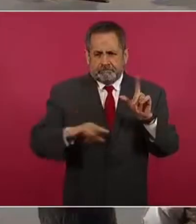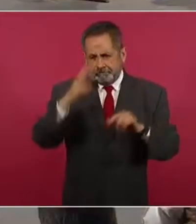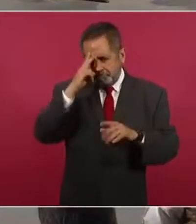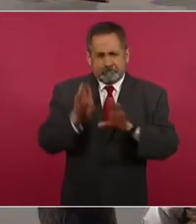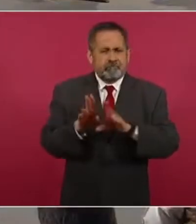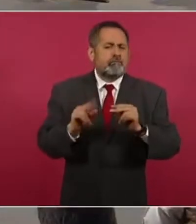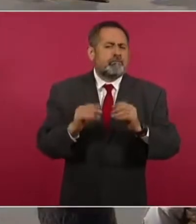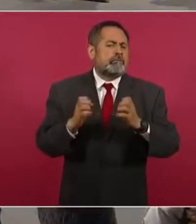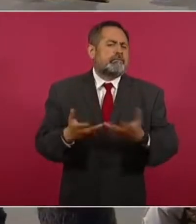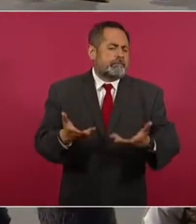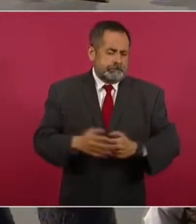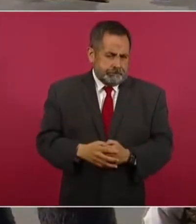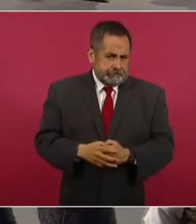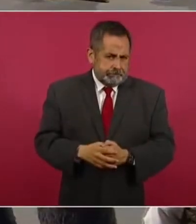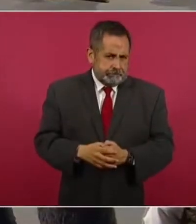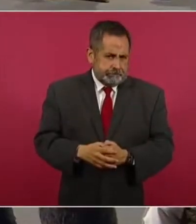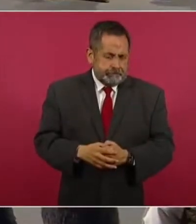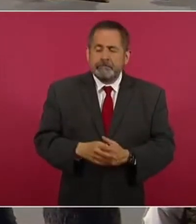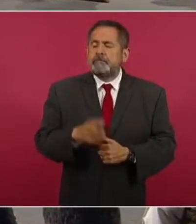Sí, vamos avanzando.